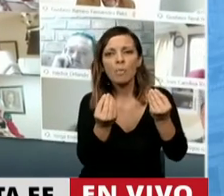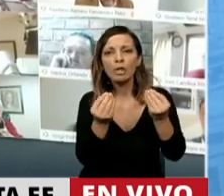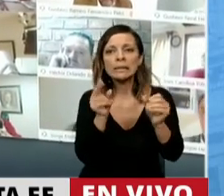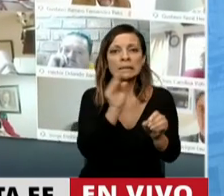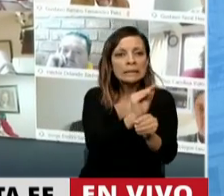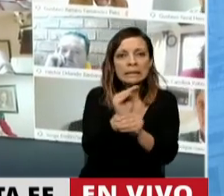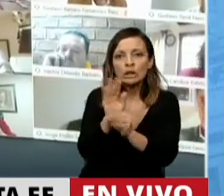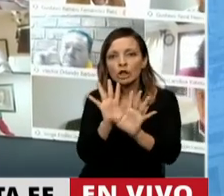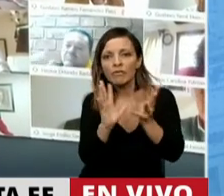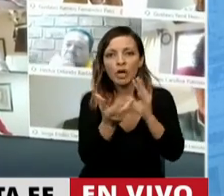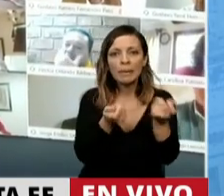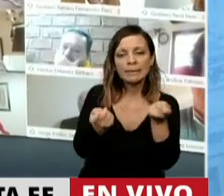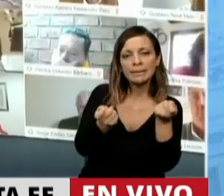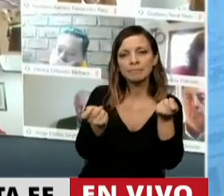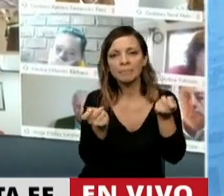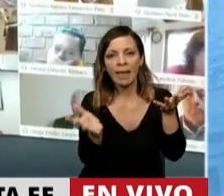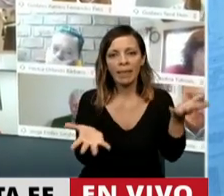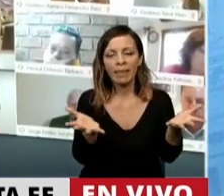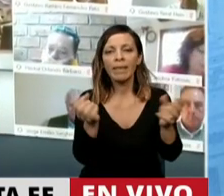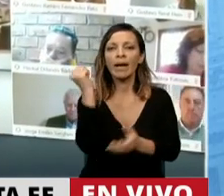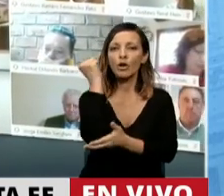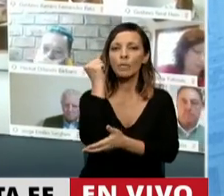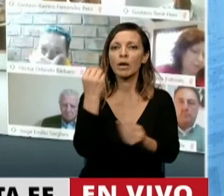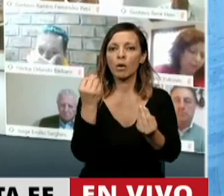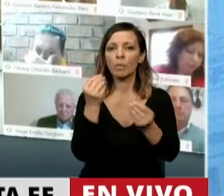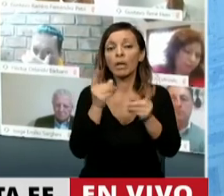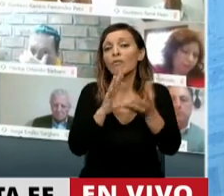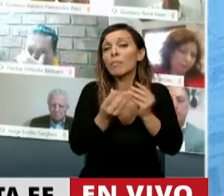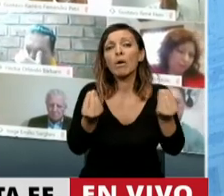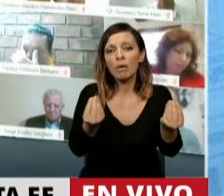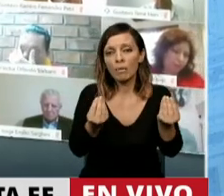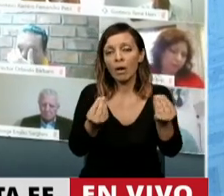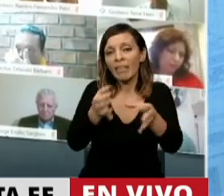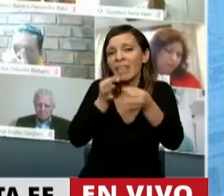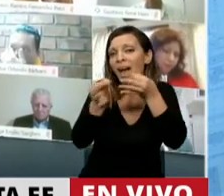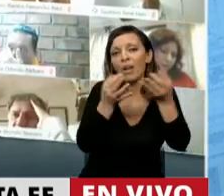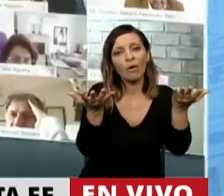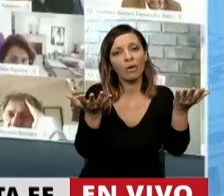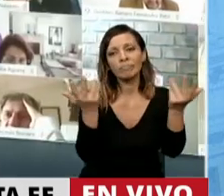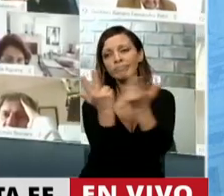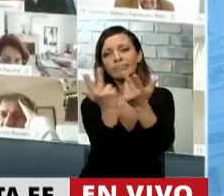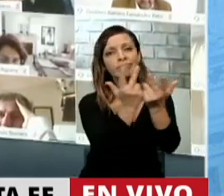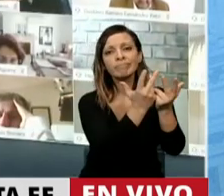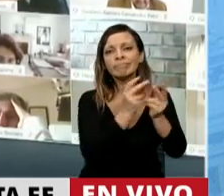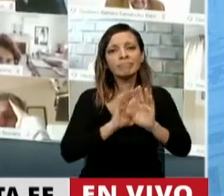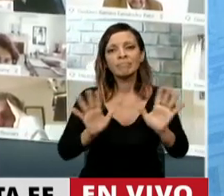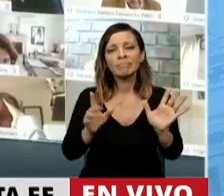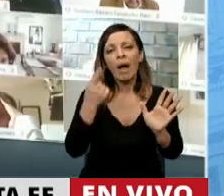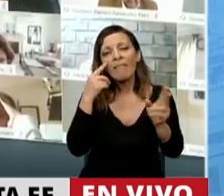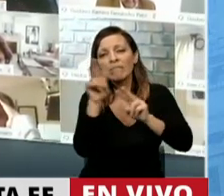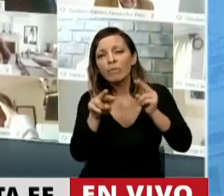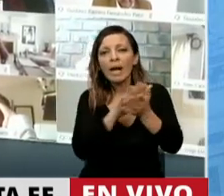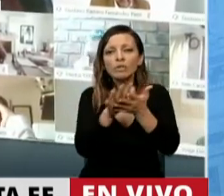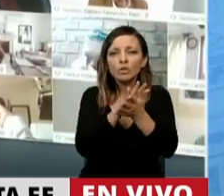podamos, entre todos juntos. y también mediante el diálogo. Ir hablando de una salida